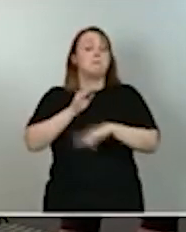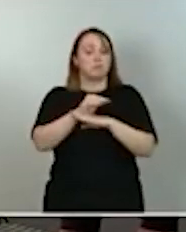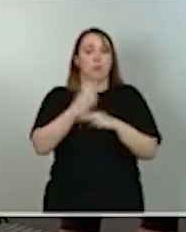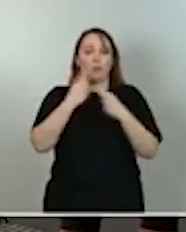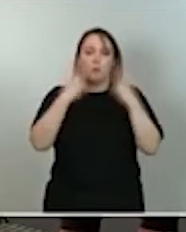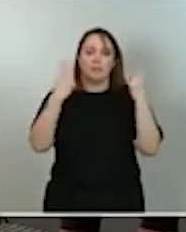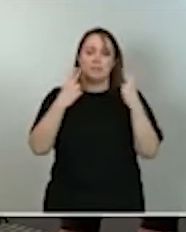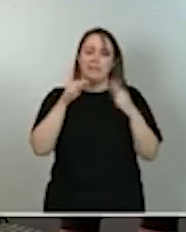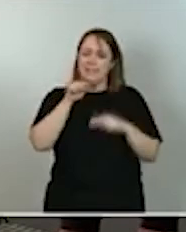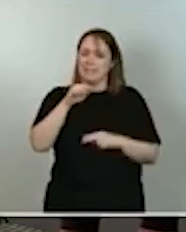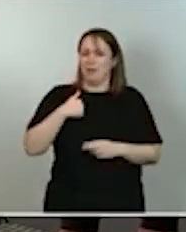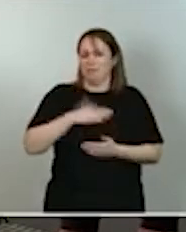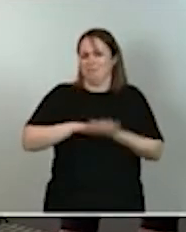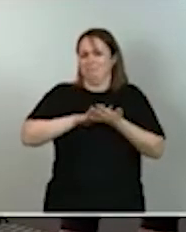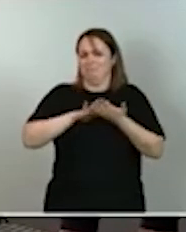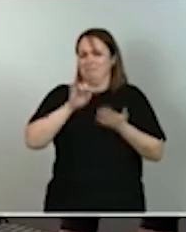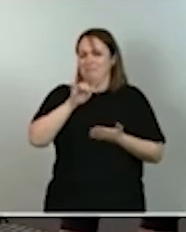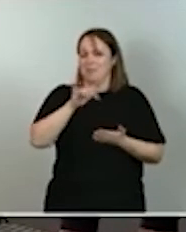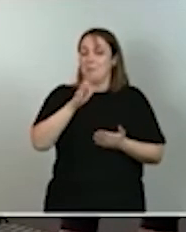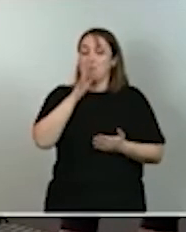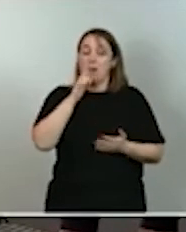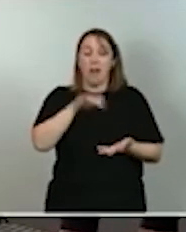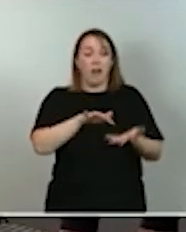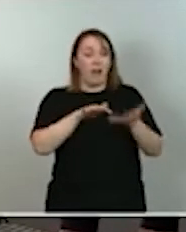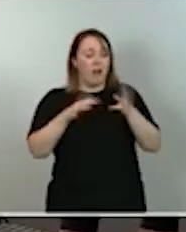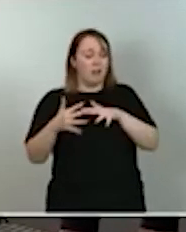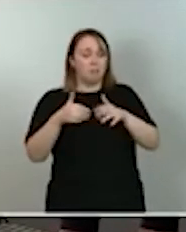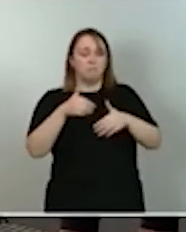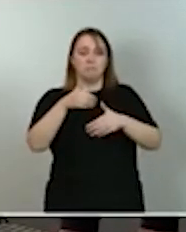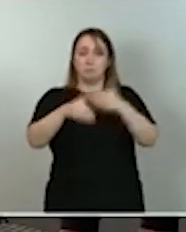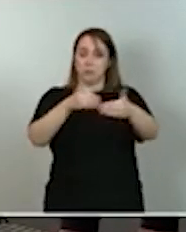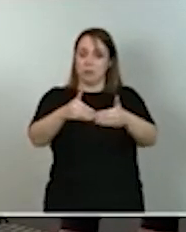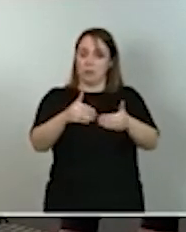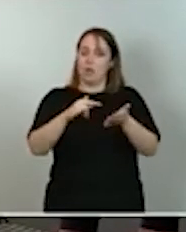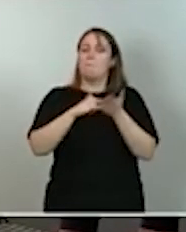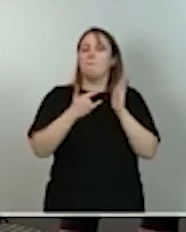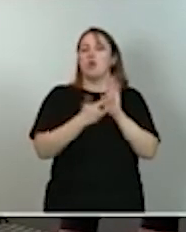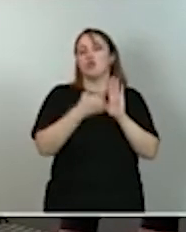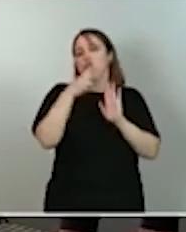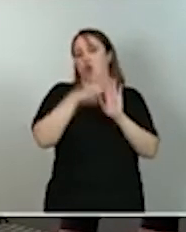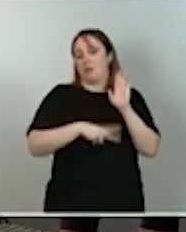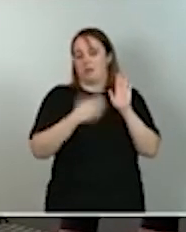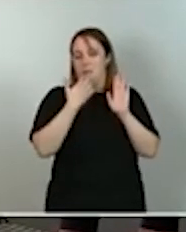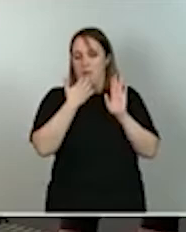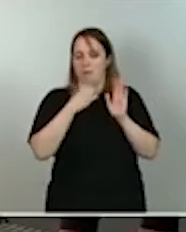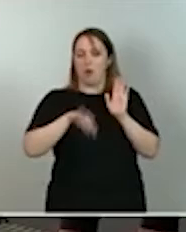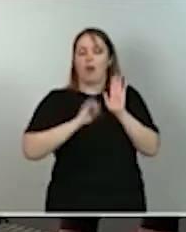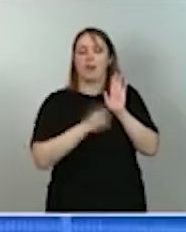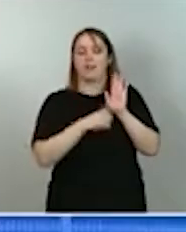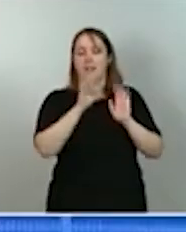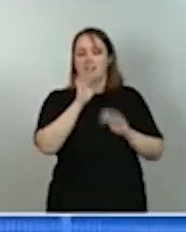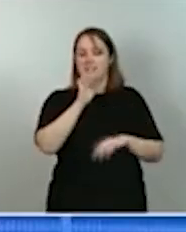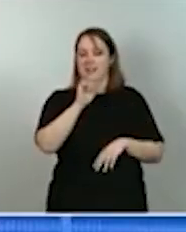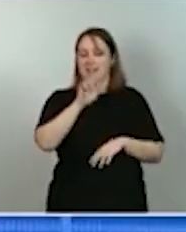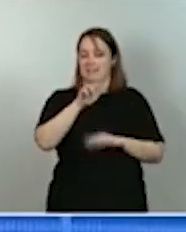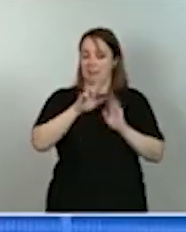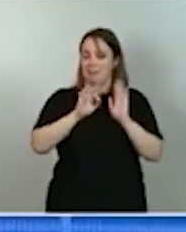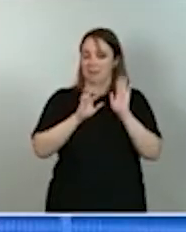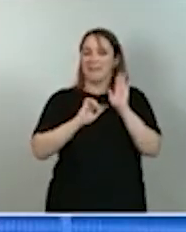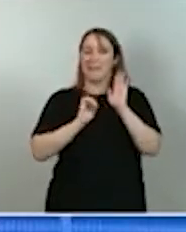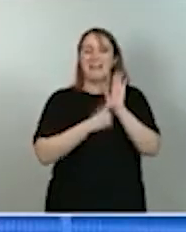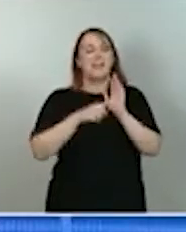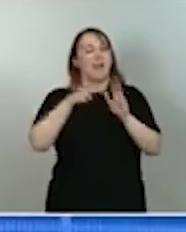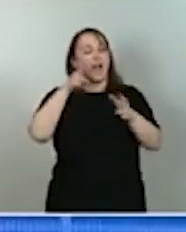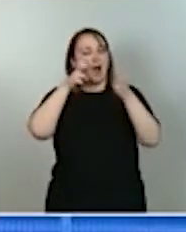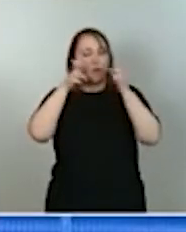muchas de las palancas de transformación están en proyectos normativos, como la ley de startups, la ley audiovisual, las subastas de espectro